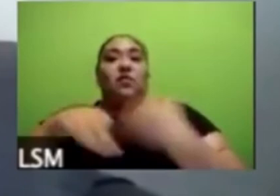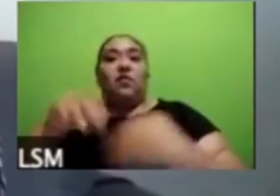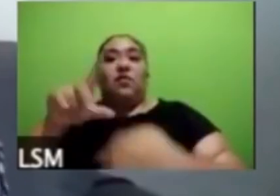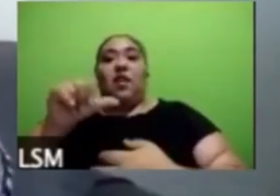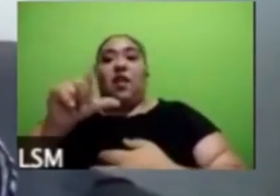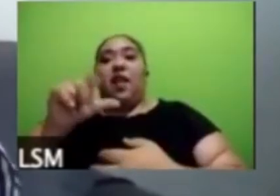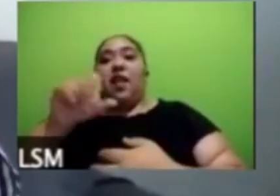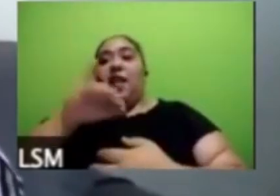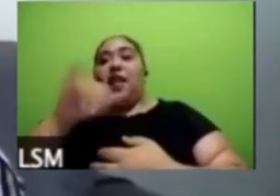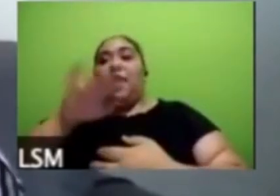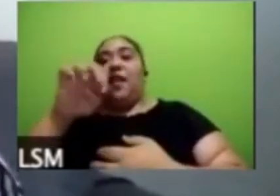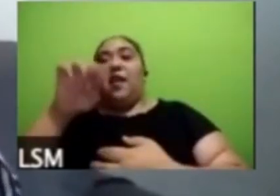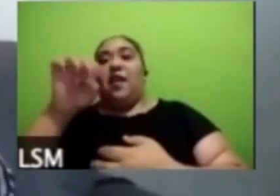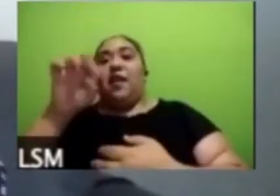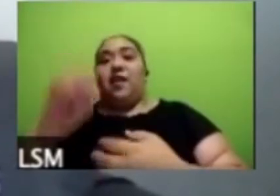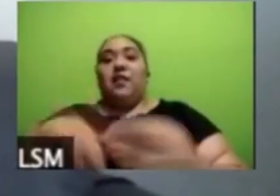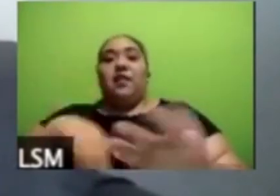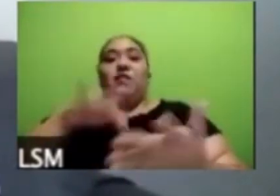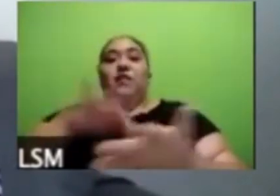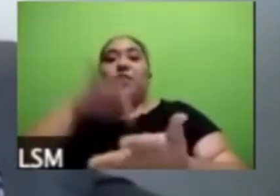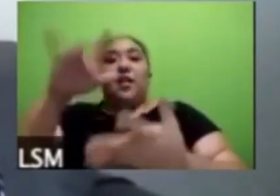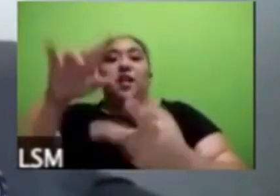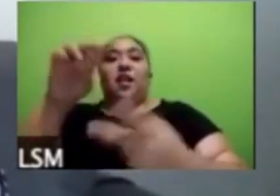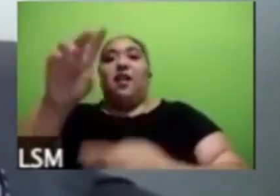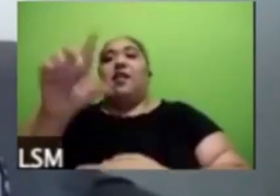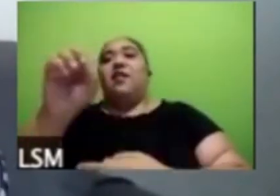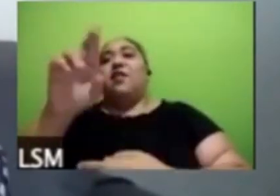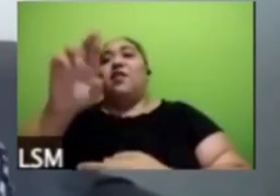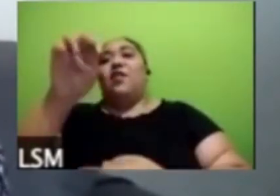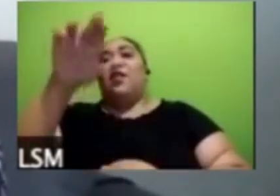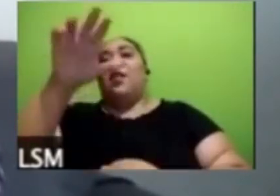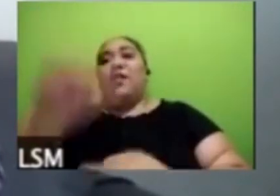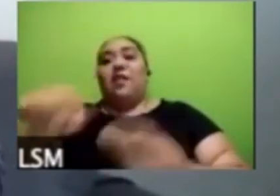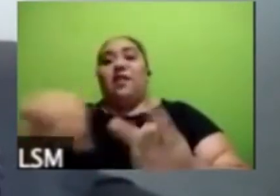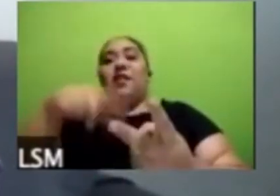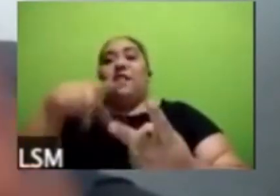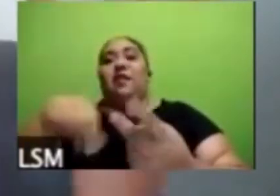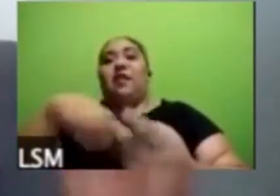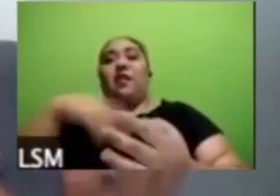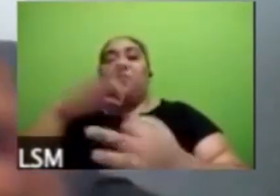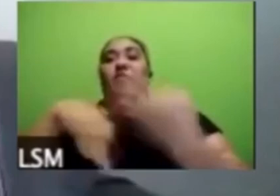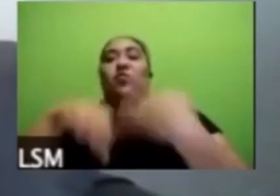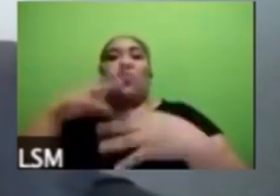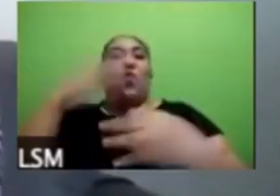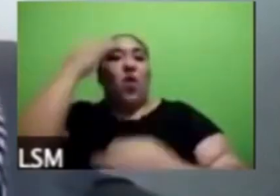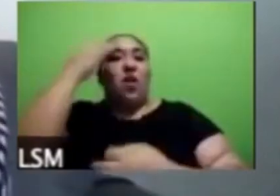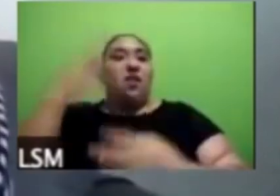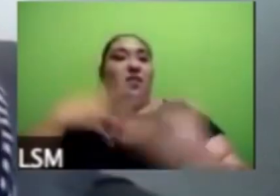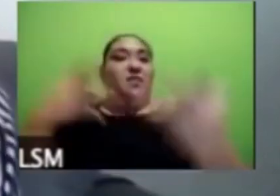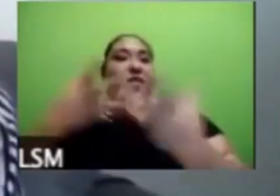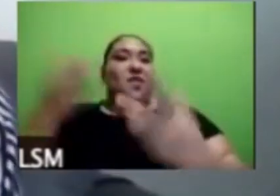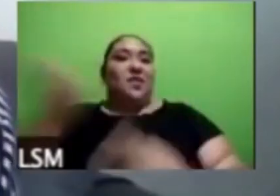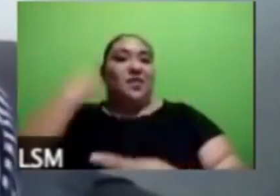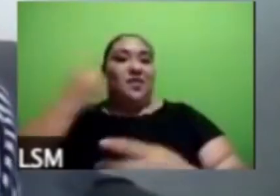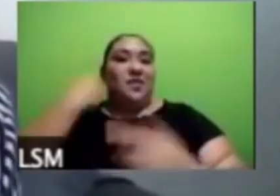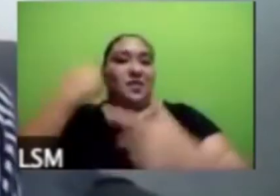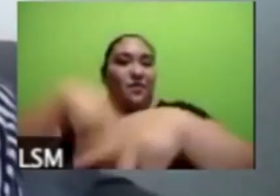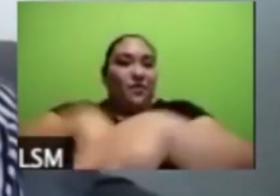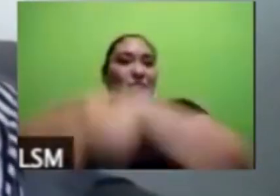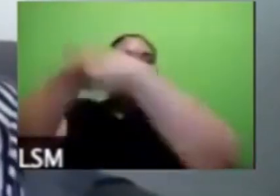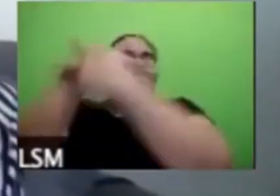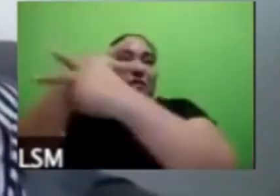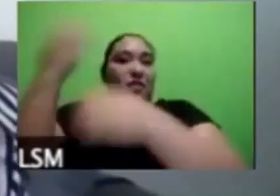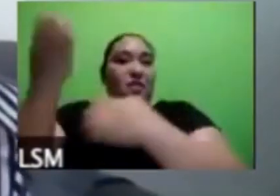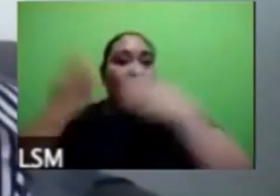preparación Lorena muchas gracias también por estar aquí por dedicar este tiempo a eso por hacer esta esta exposición tan clara tan